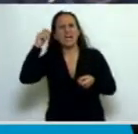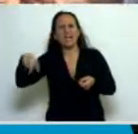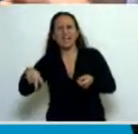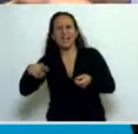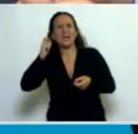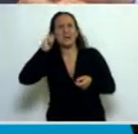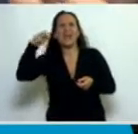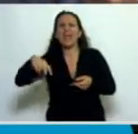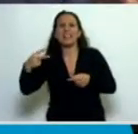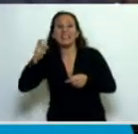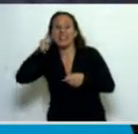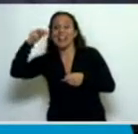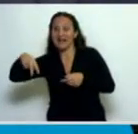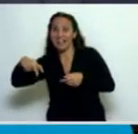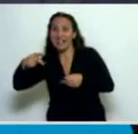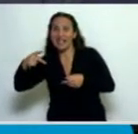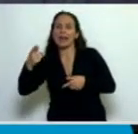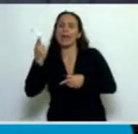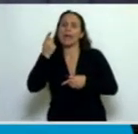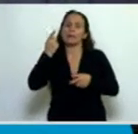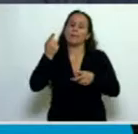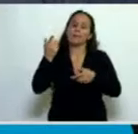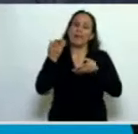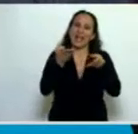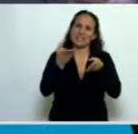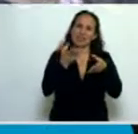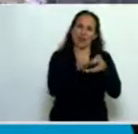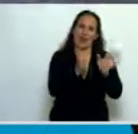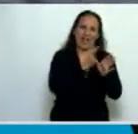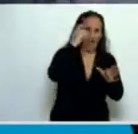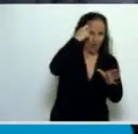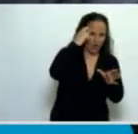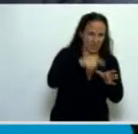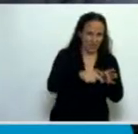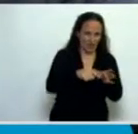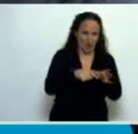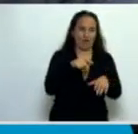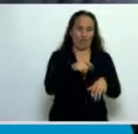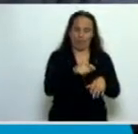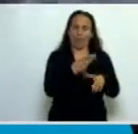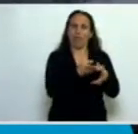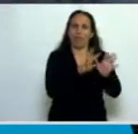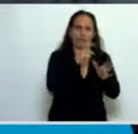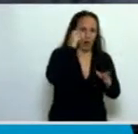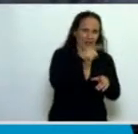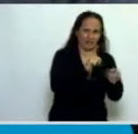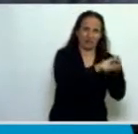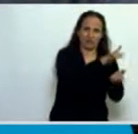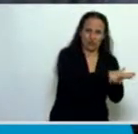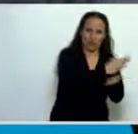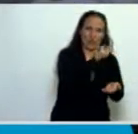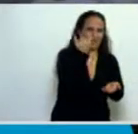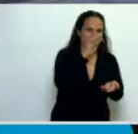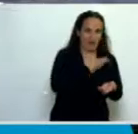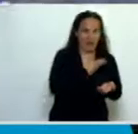que hace es asesorar a este Congreso, o sea que estamos sacando del control de este Congreso a la gestión de YPF. Y en su momento el